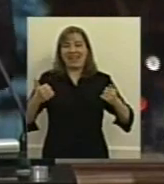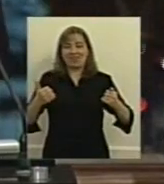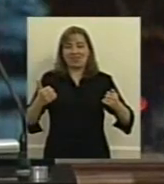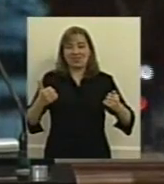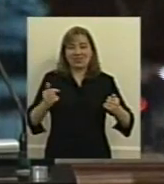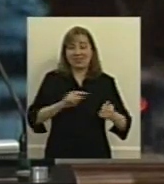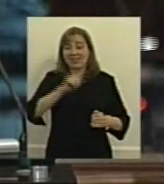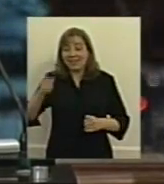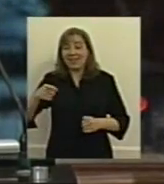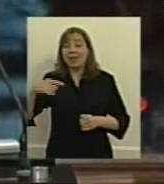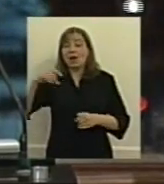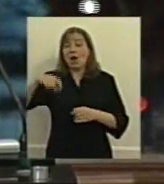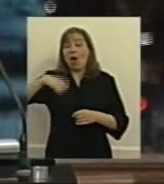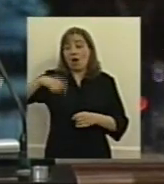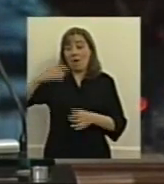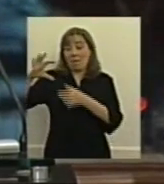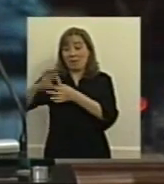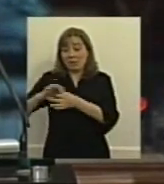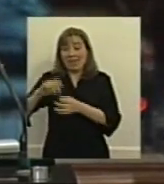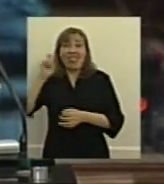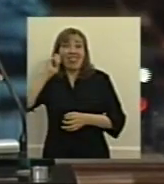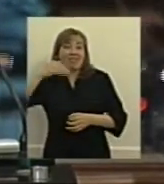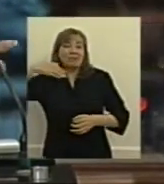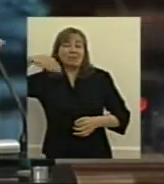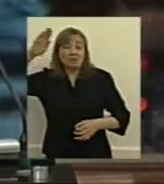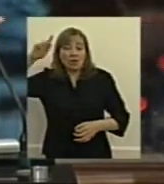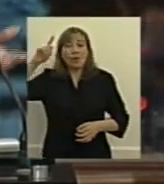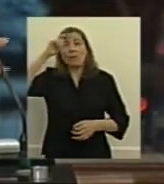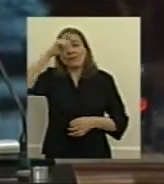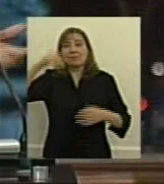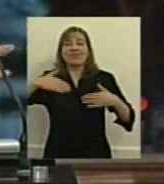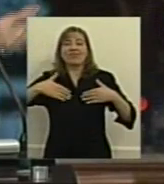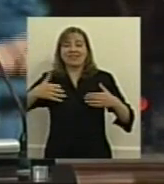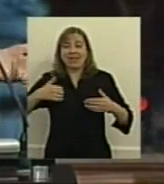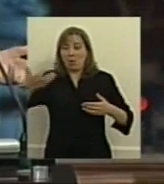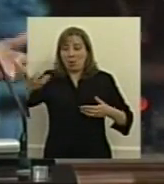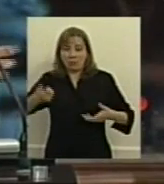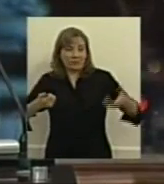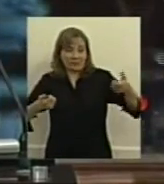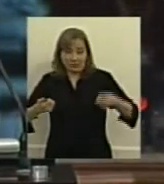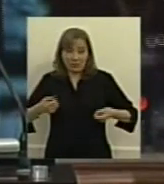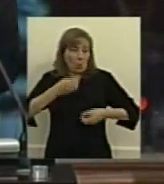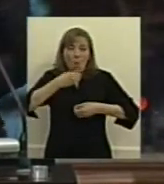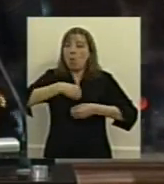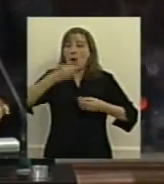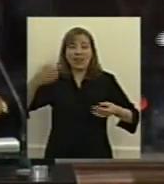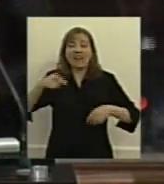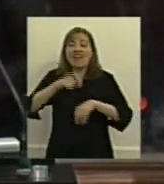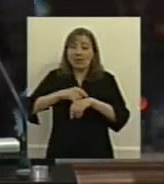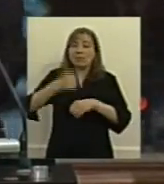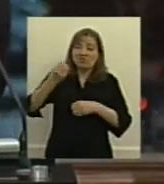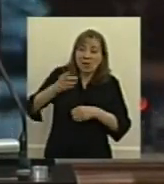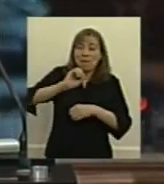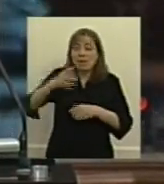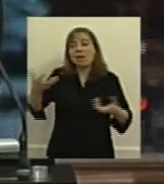fundamentalmente al PAMI y al resto van las personas de mayor edad y con problemas y que tienen que ser admitidas tenga o no tenga enfermedad